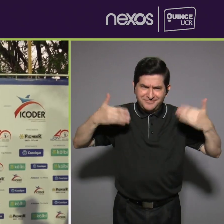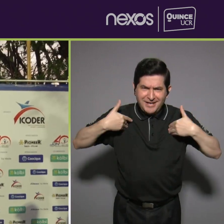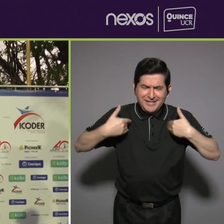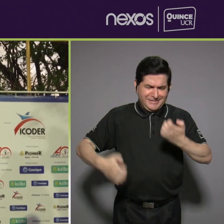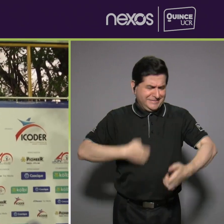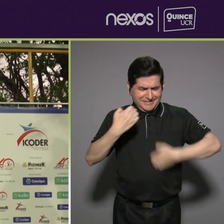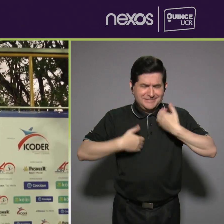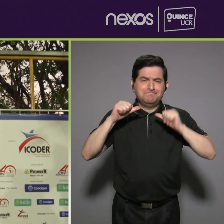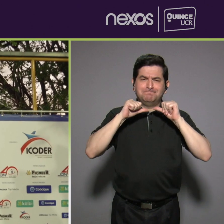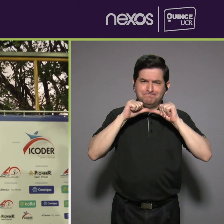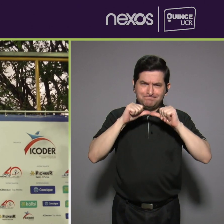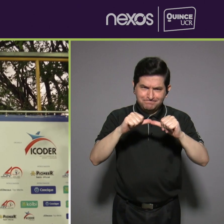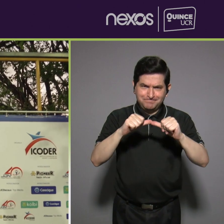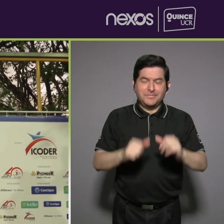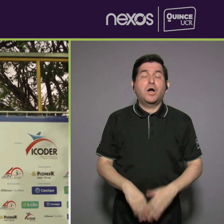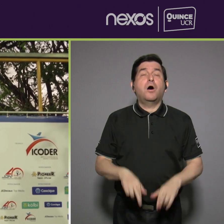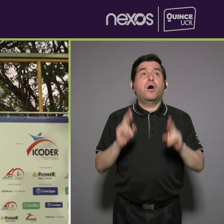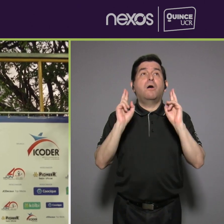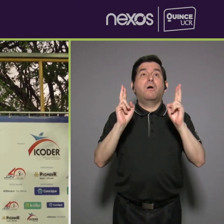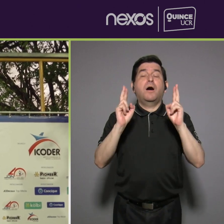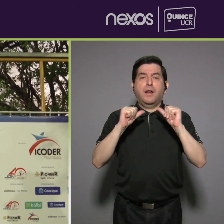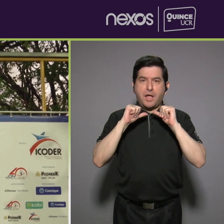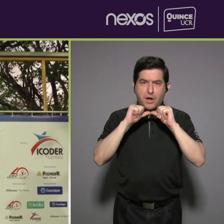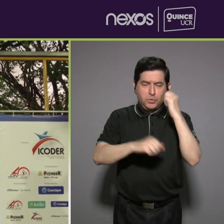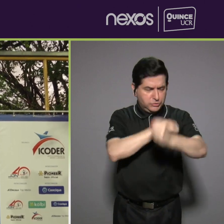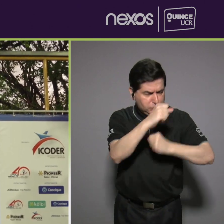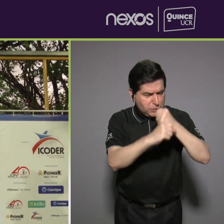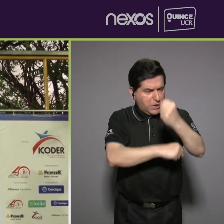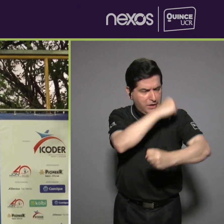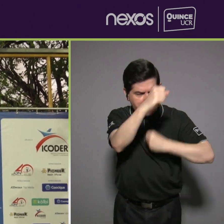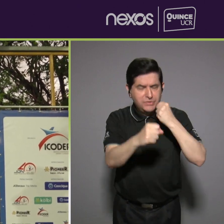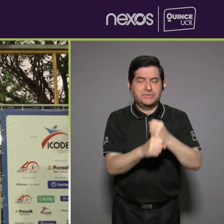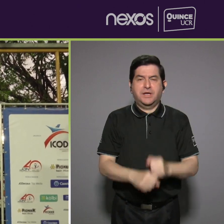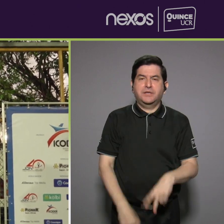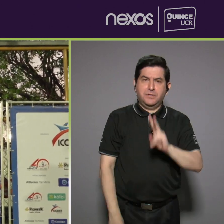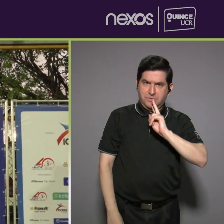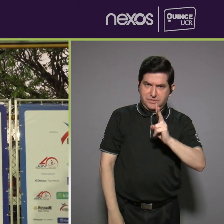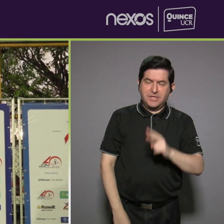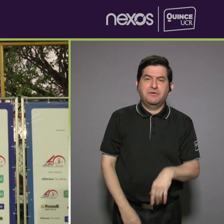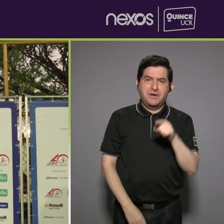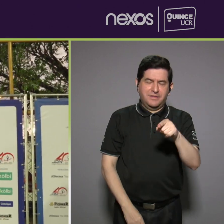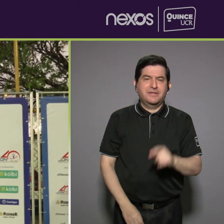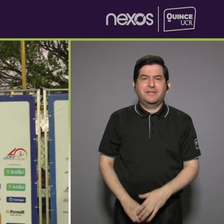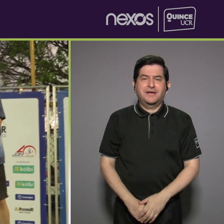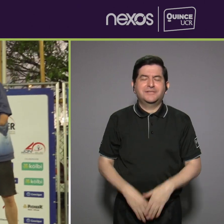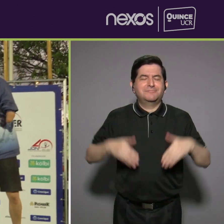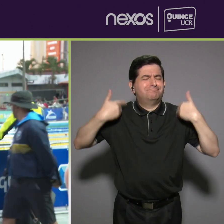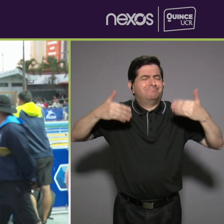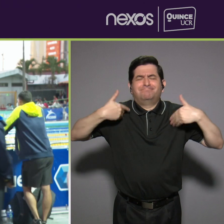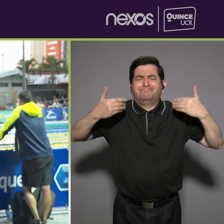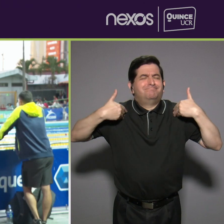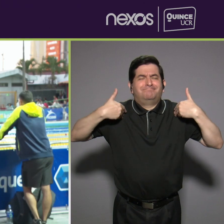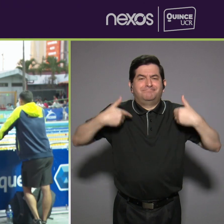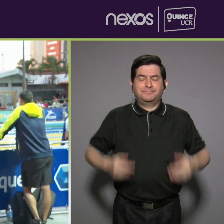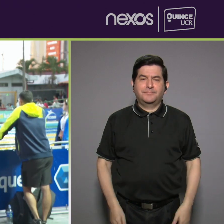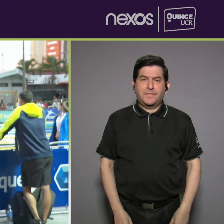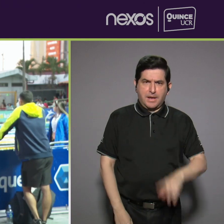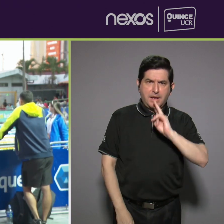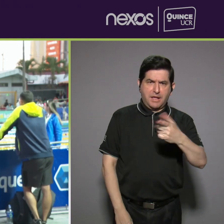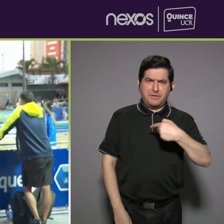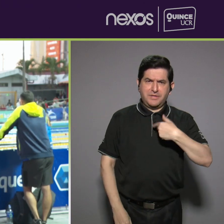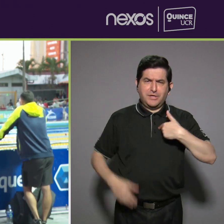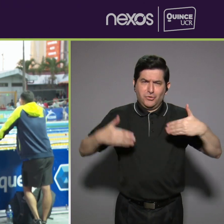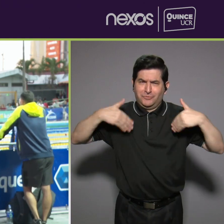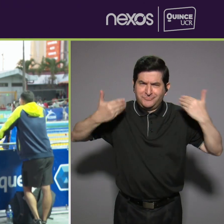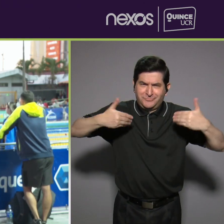emocionado de seguir con esto y ojalá que sigan por años todo esto, porque la verdad es como una agredería enorme. La verdad me siento muy